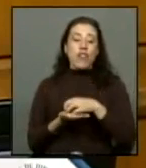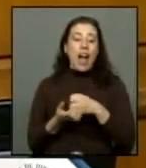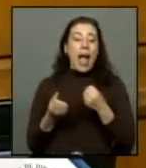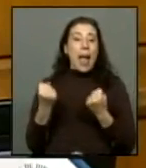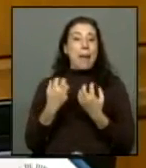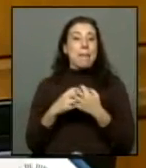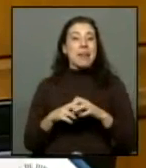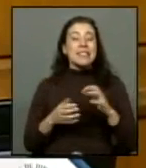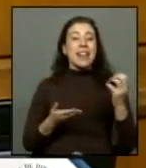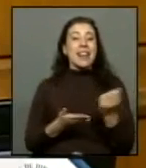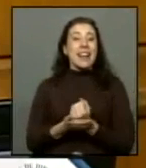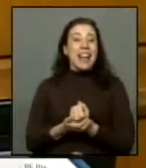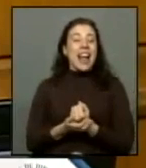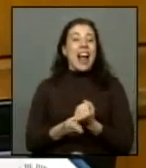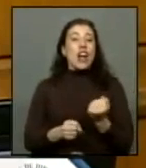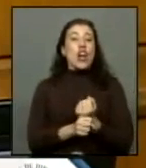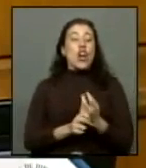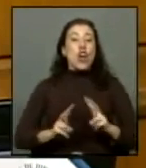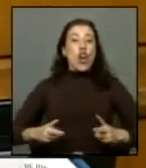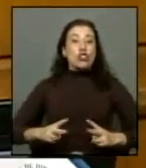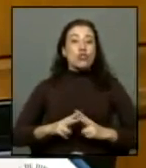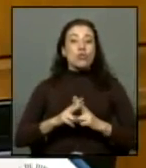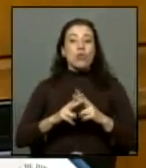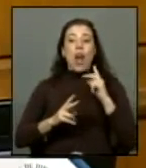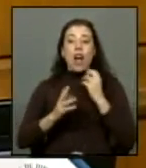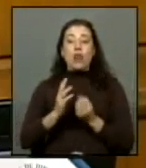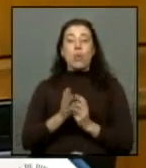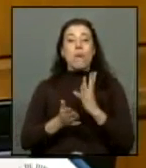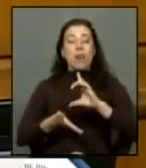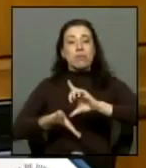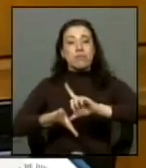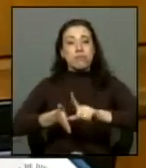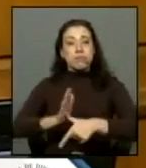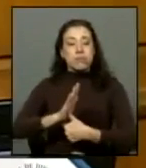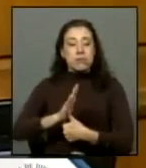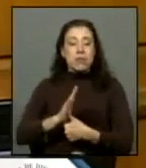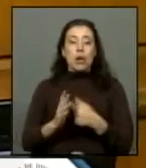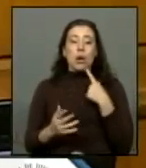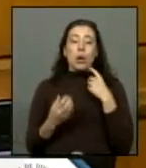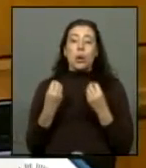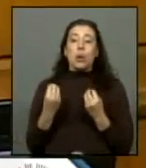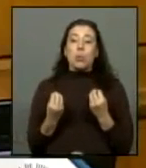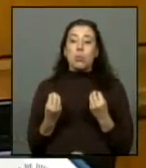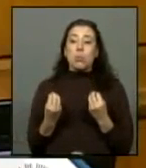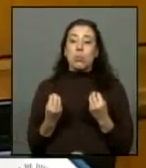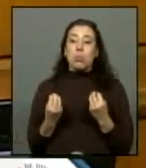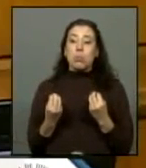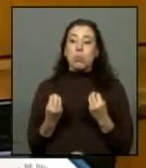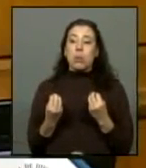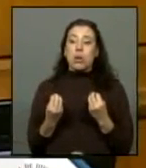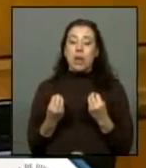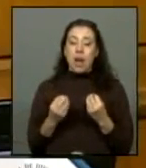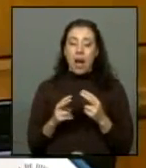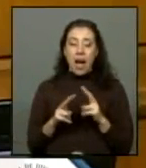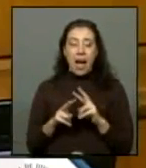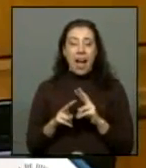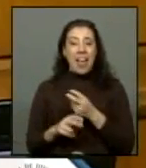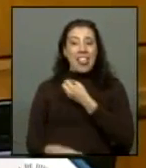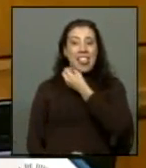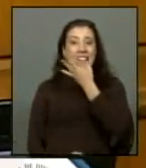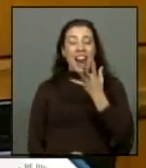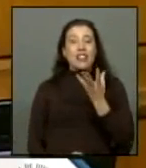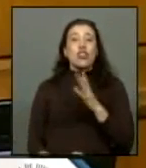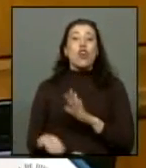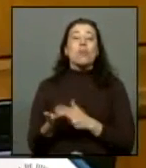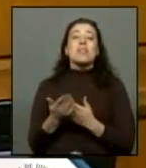adjudicó la construcción del nuevo relleno sufrirá una nueva demora porque en vez de hacer una declaración de